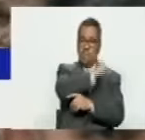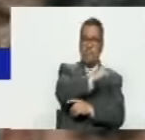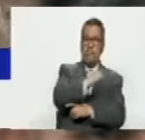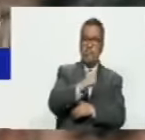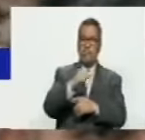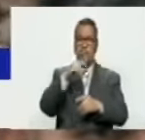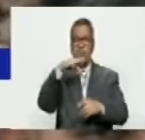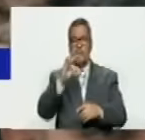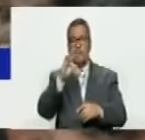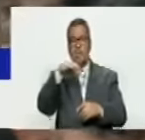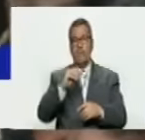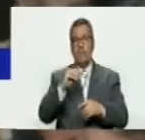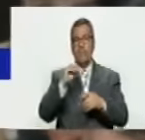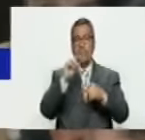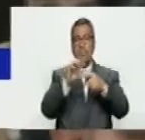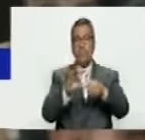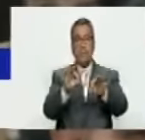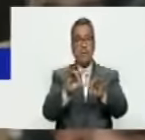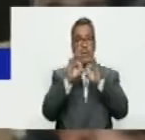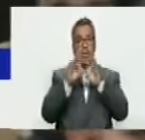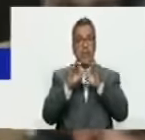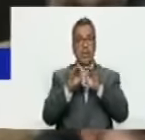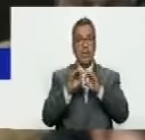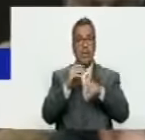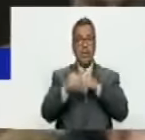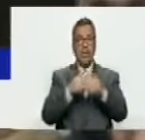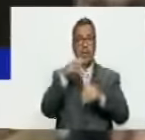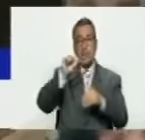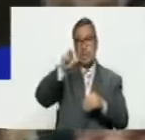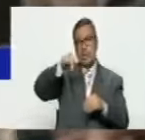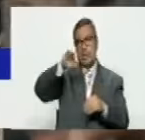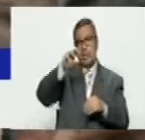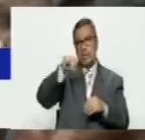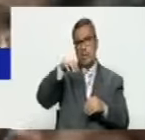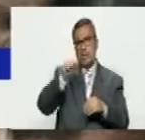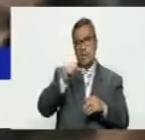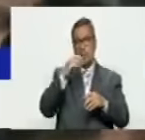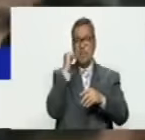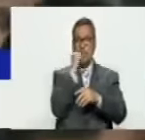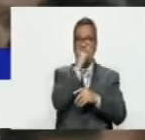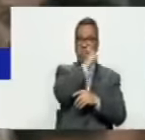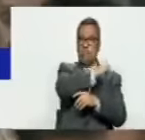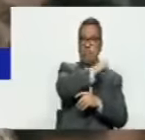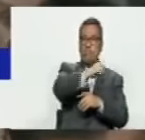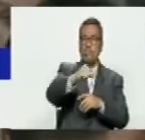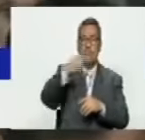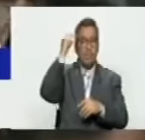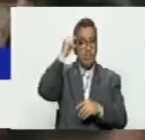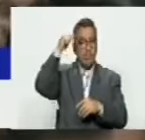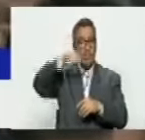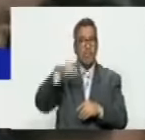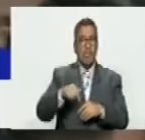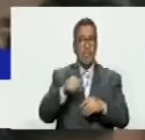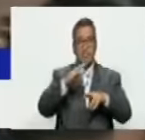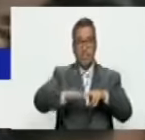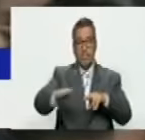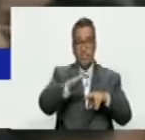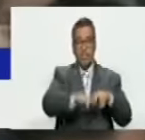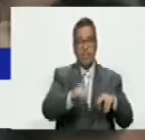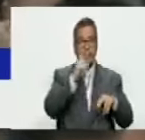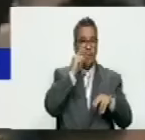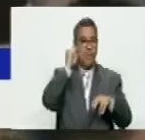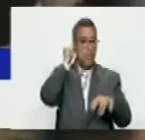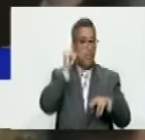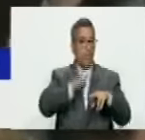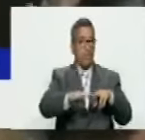fascismo como instrumento del sionismo, la que sigue asesinando hoy niños y niñas